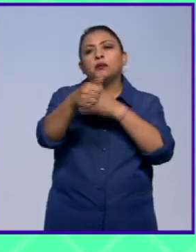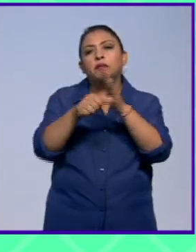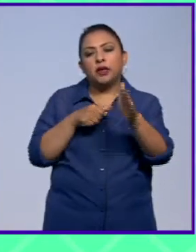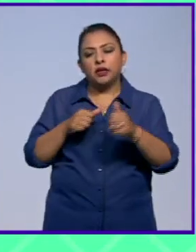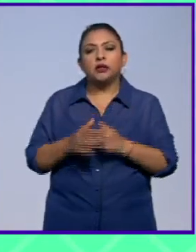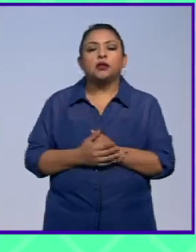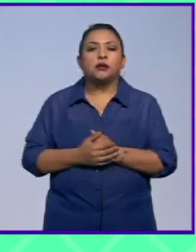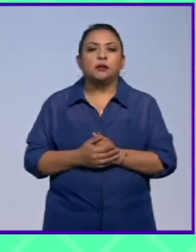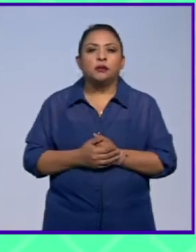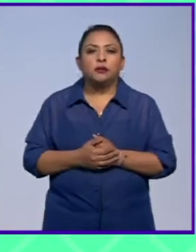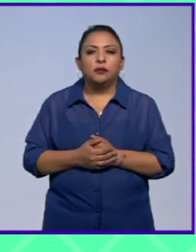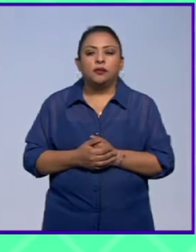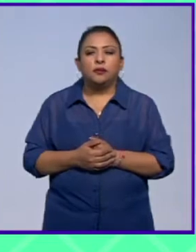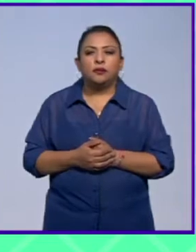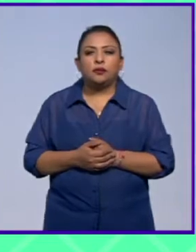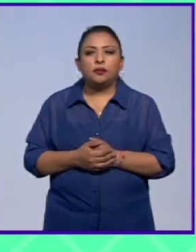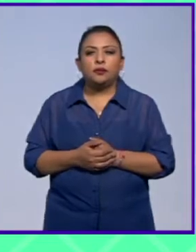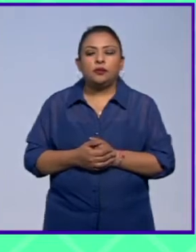meses